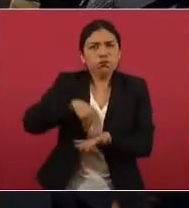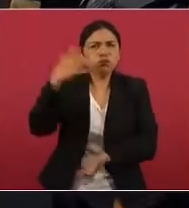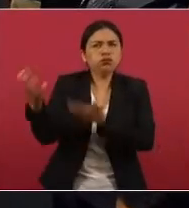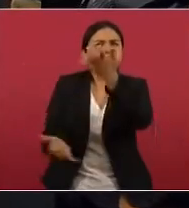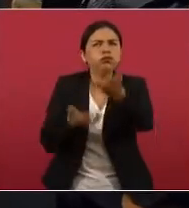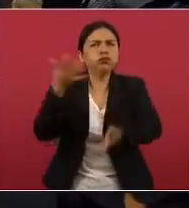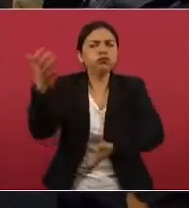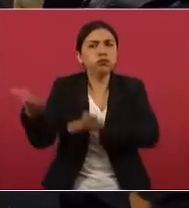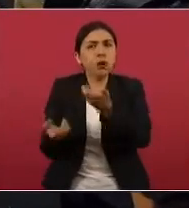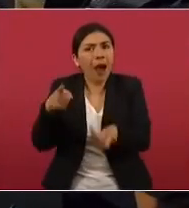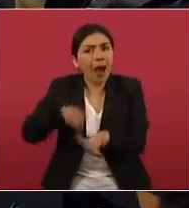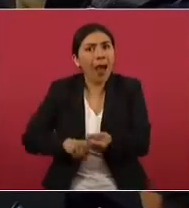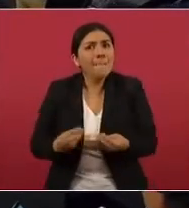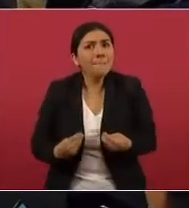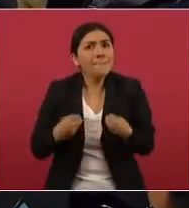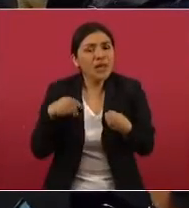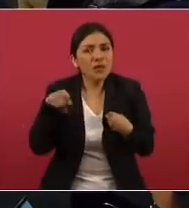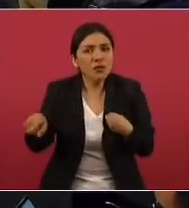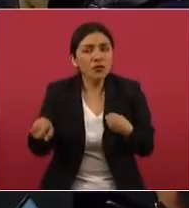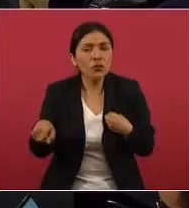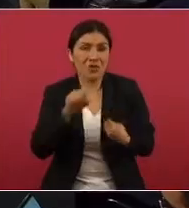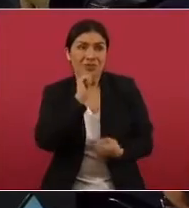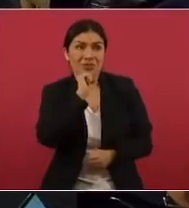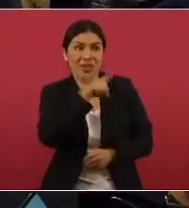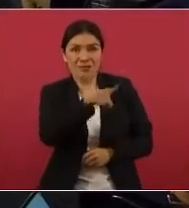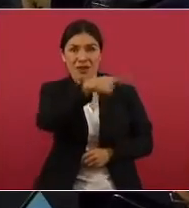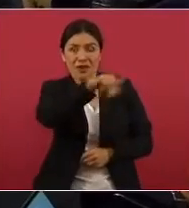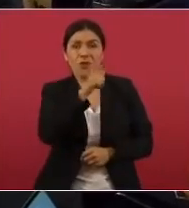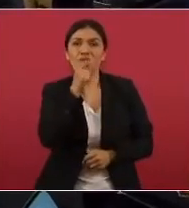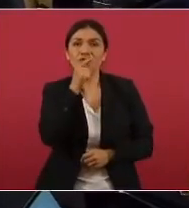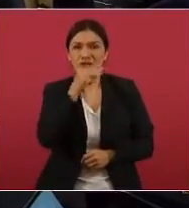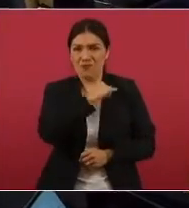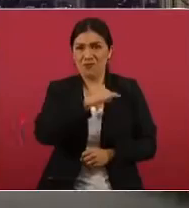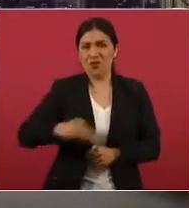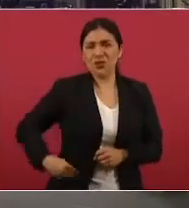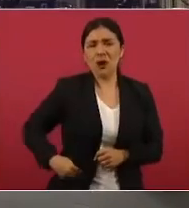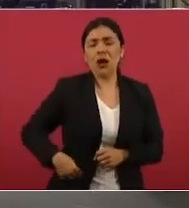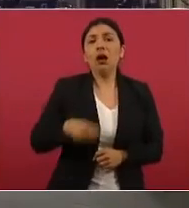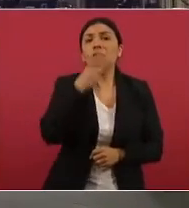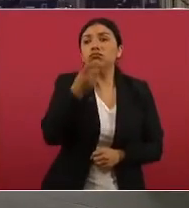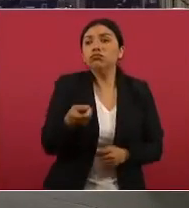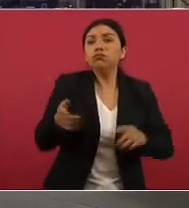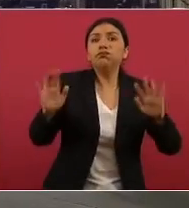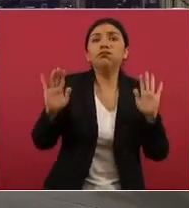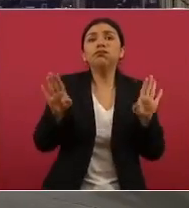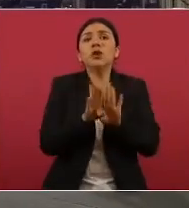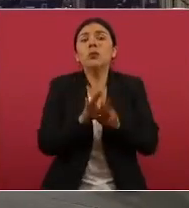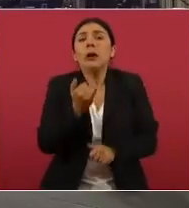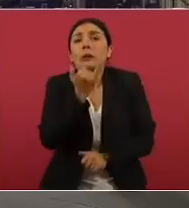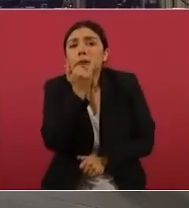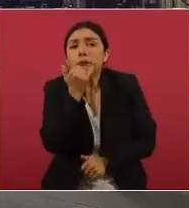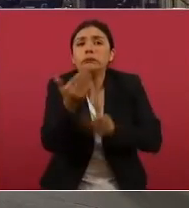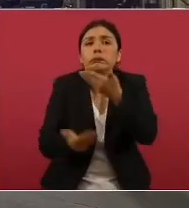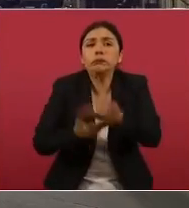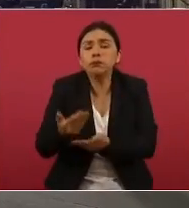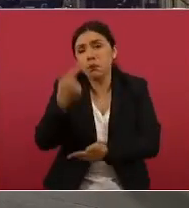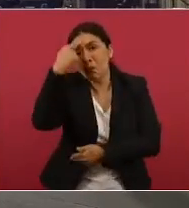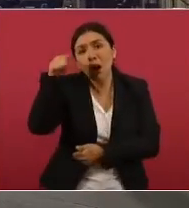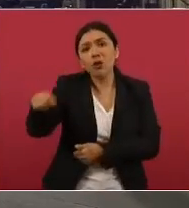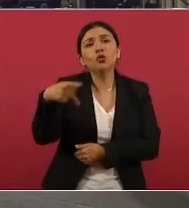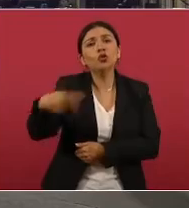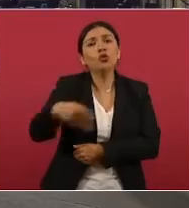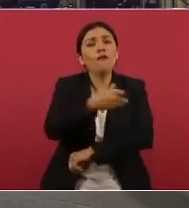las autoridades también municipales solamente dijeron un disculpa a la familia